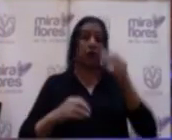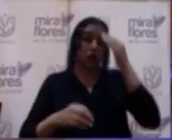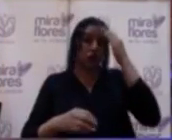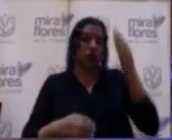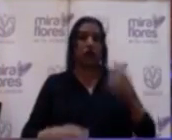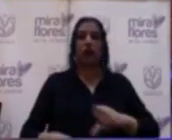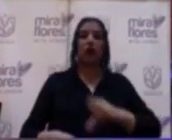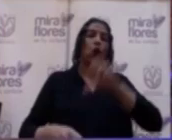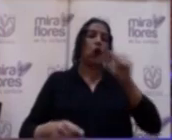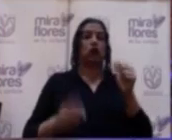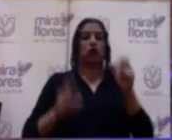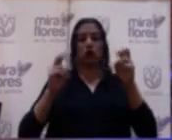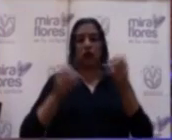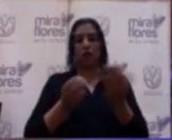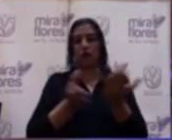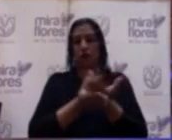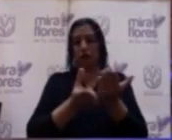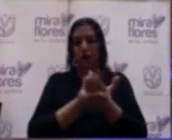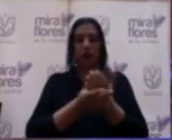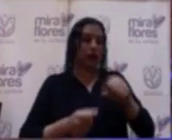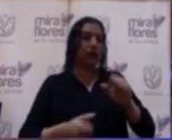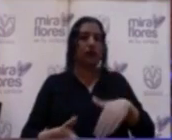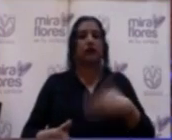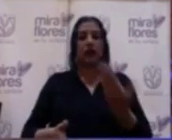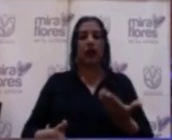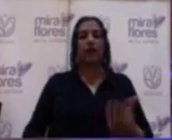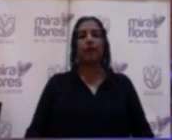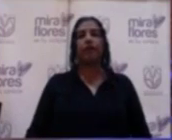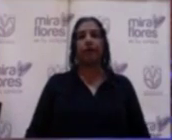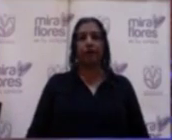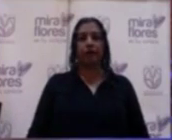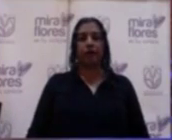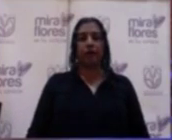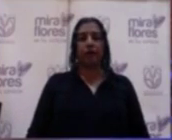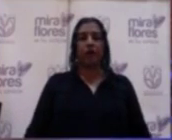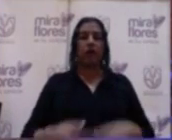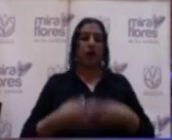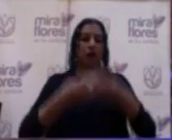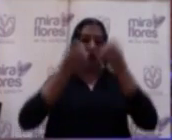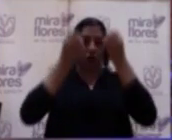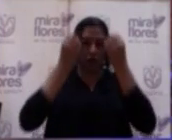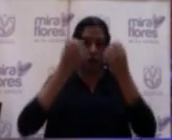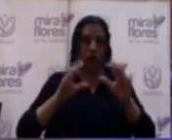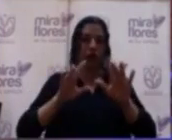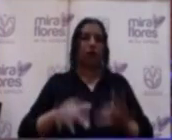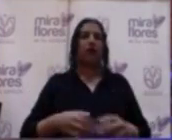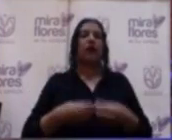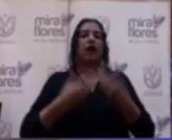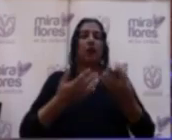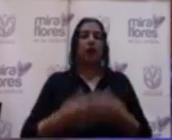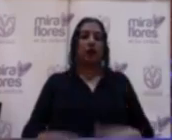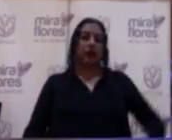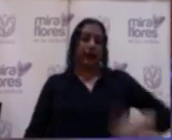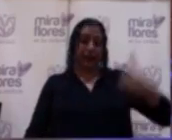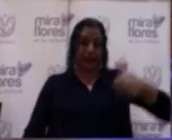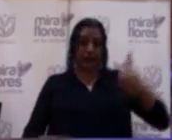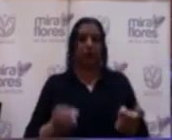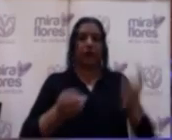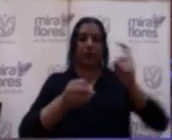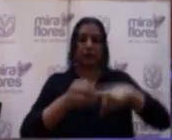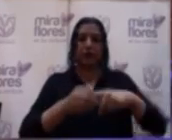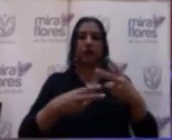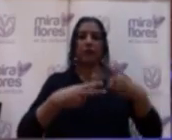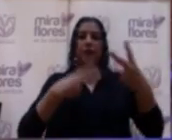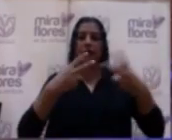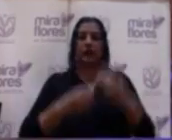tema en despacho. Sí, señor alcalde. Voy a dar cuenta del informe remitido por la Gerencia de Participación